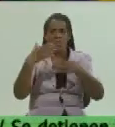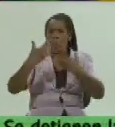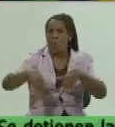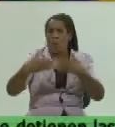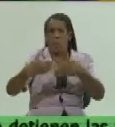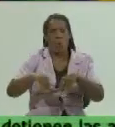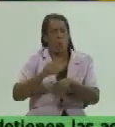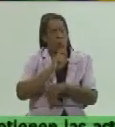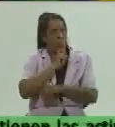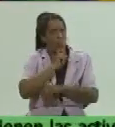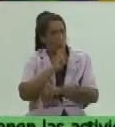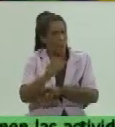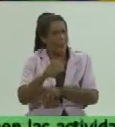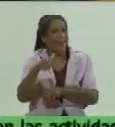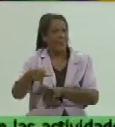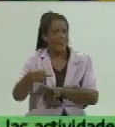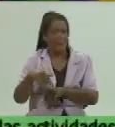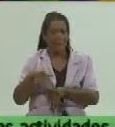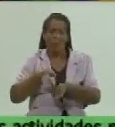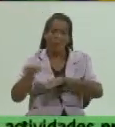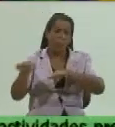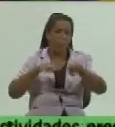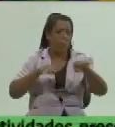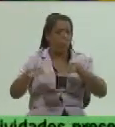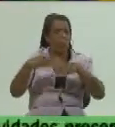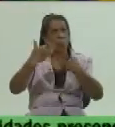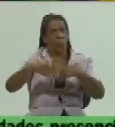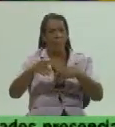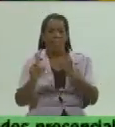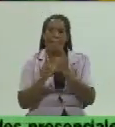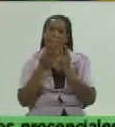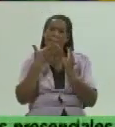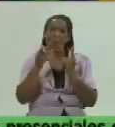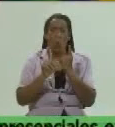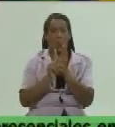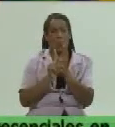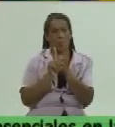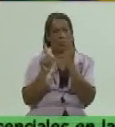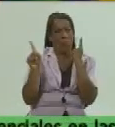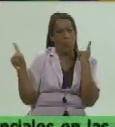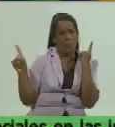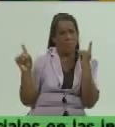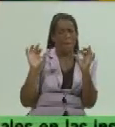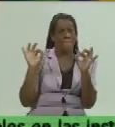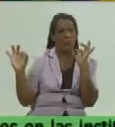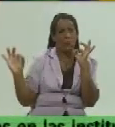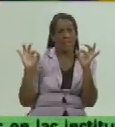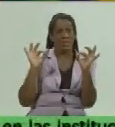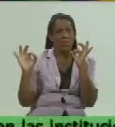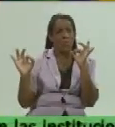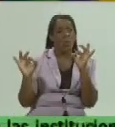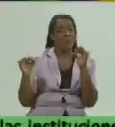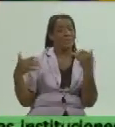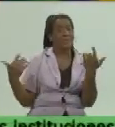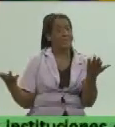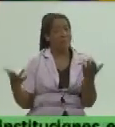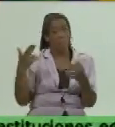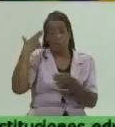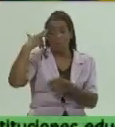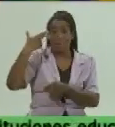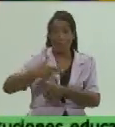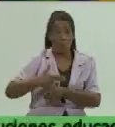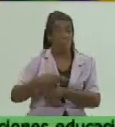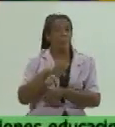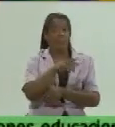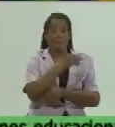en ese movimiento observar las medidas de distanciamiento y de protección orientadas por las autoridades de salud creo que el doctor